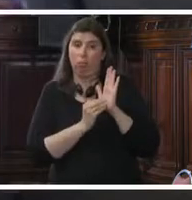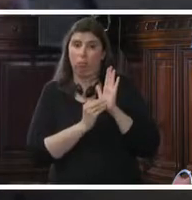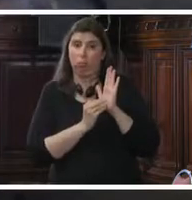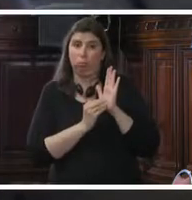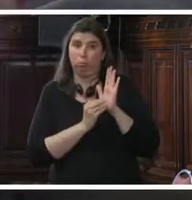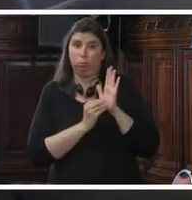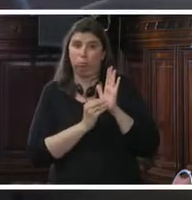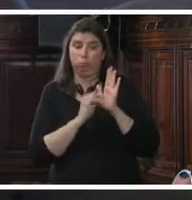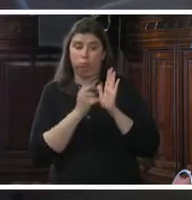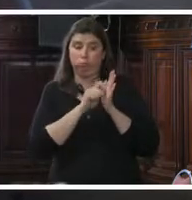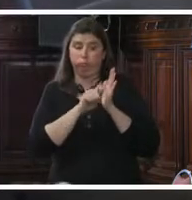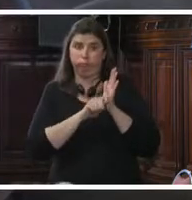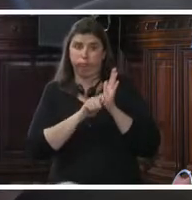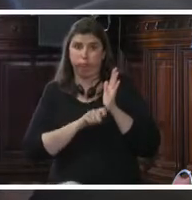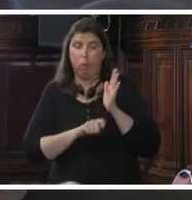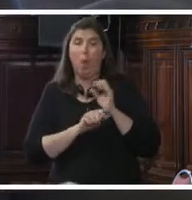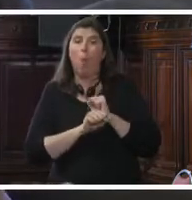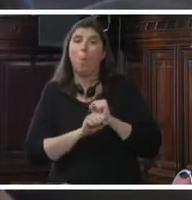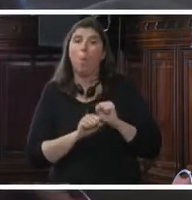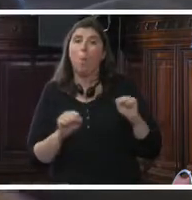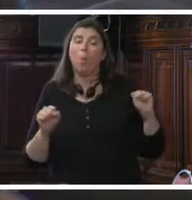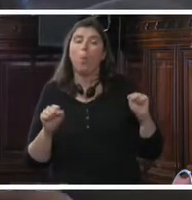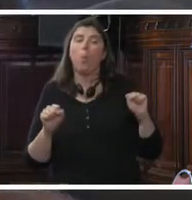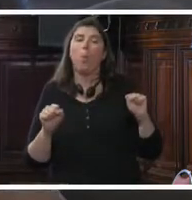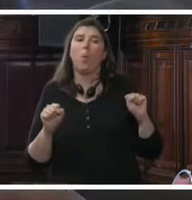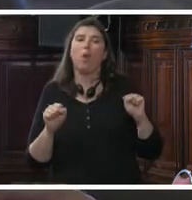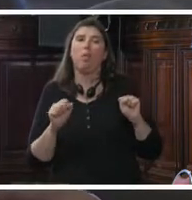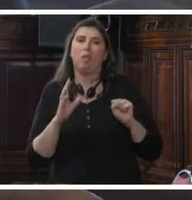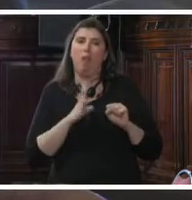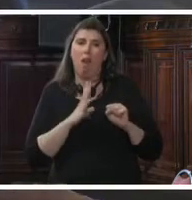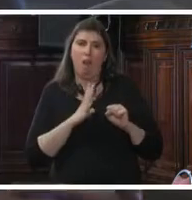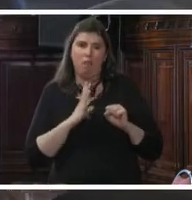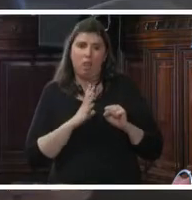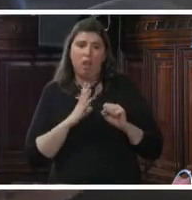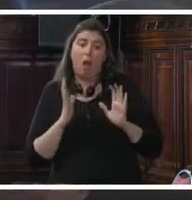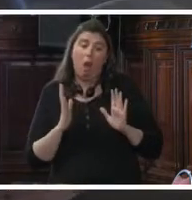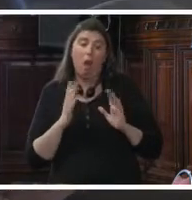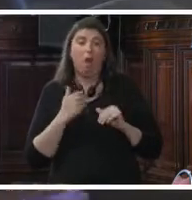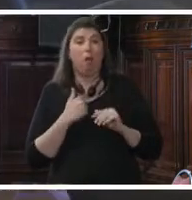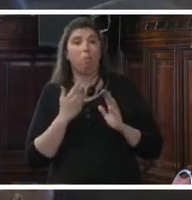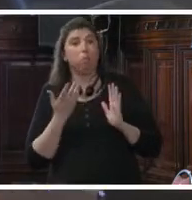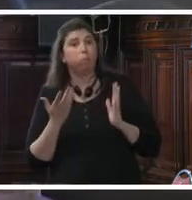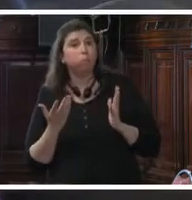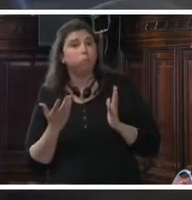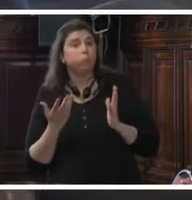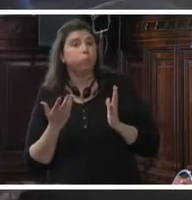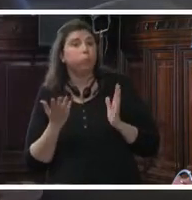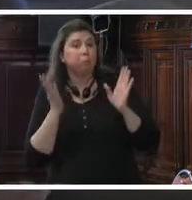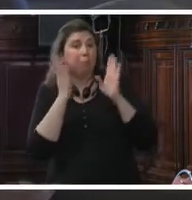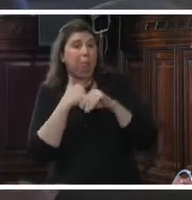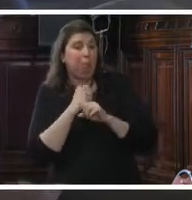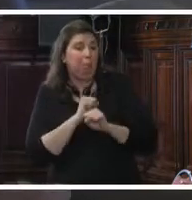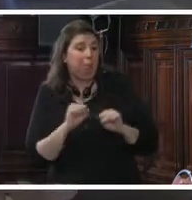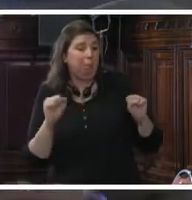detonar, puede determinar una intencionalidad en el no poder